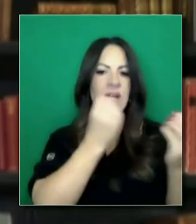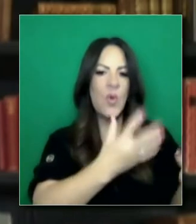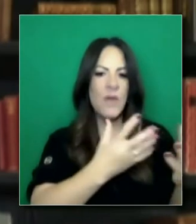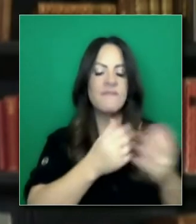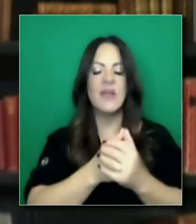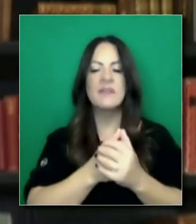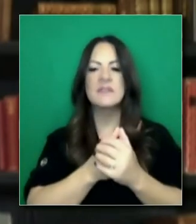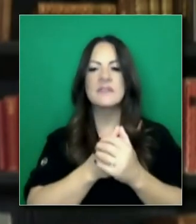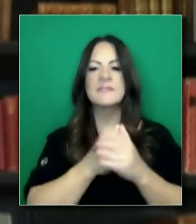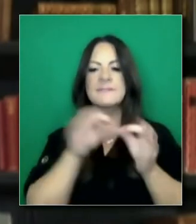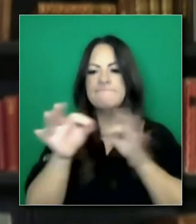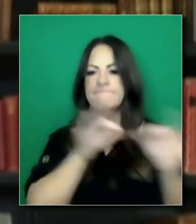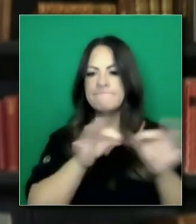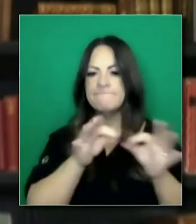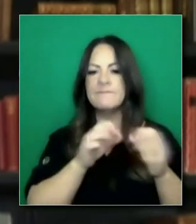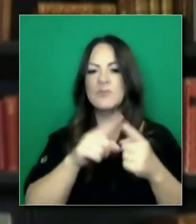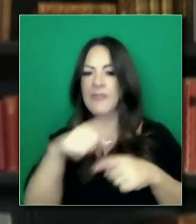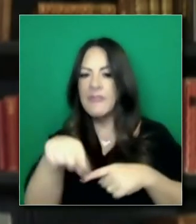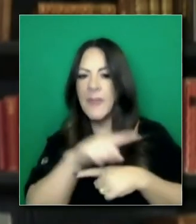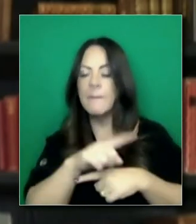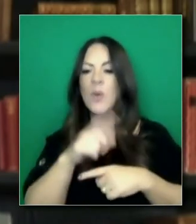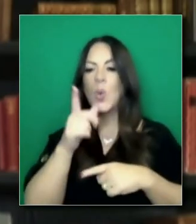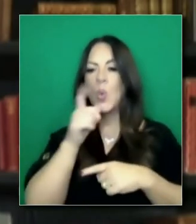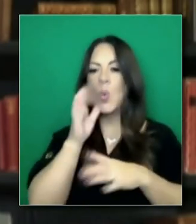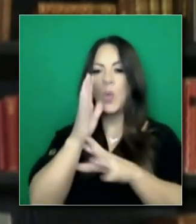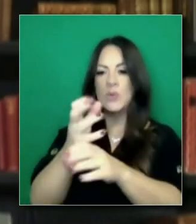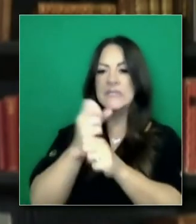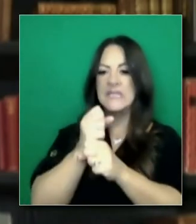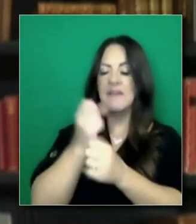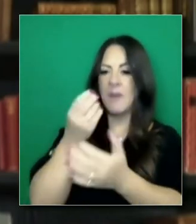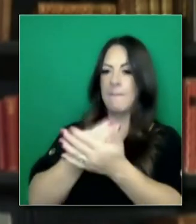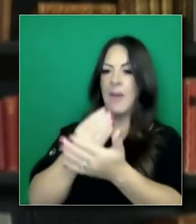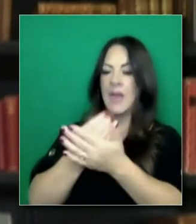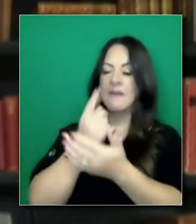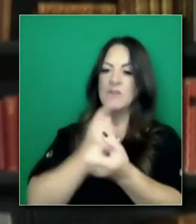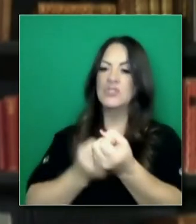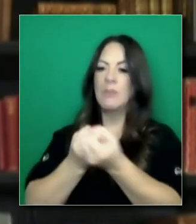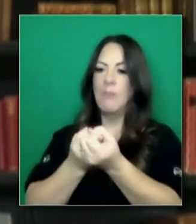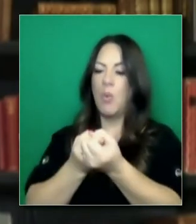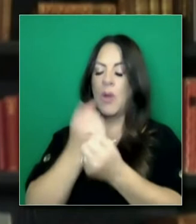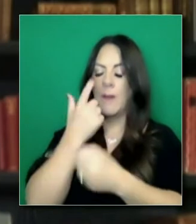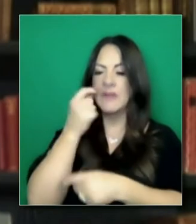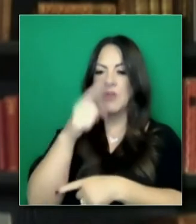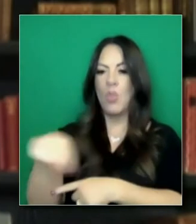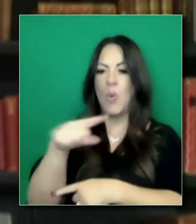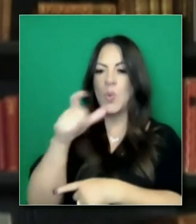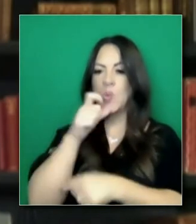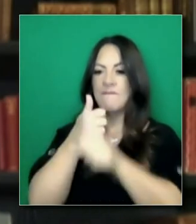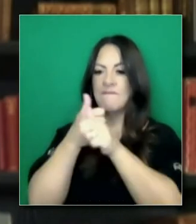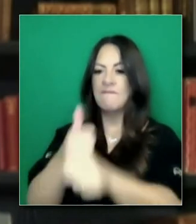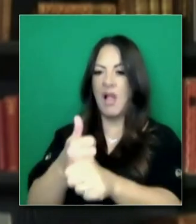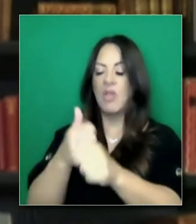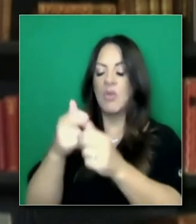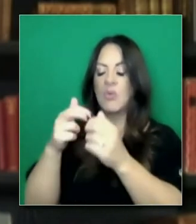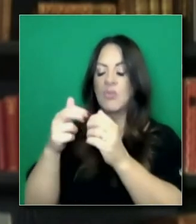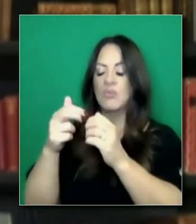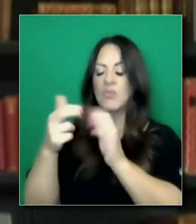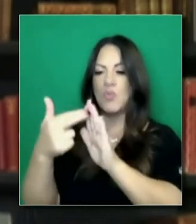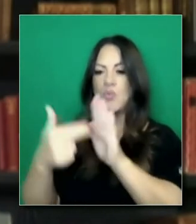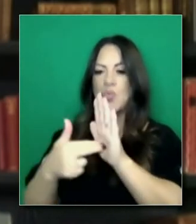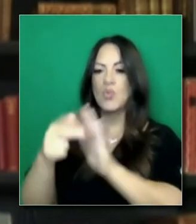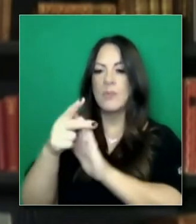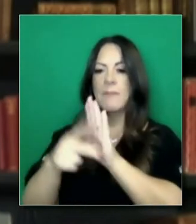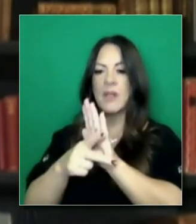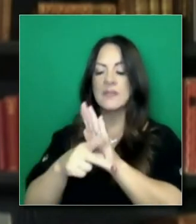requisitos en distribución de fondos en este año calendario y haremos una reseña al ir al próximo año